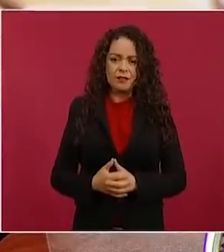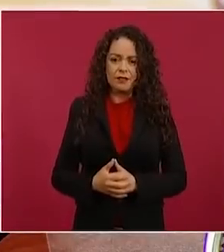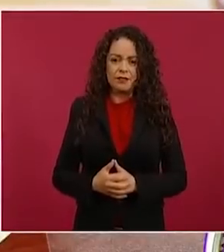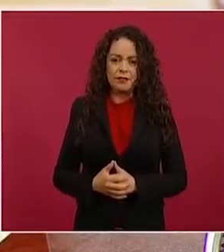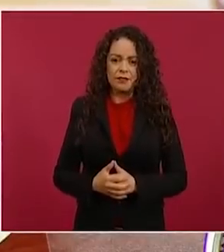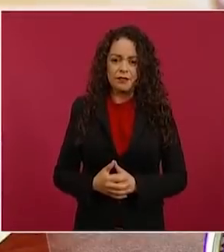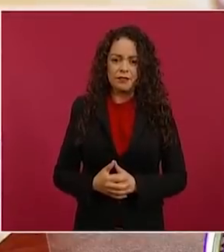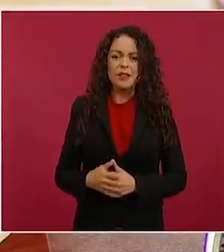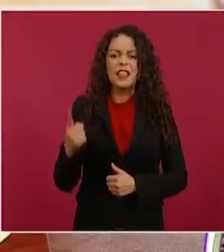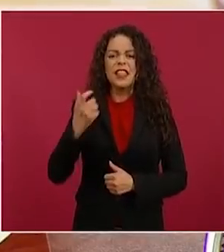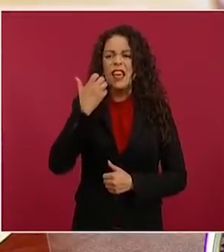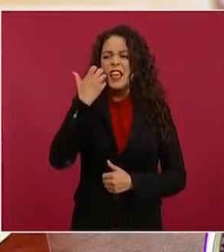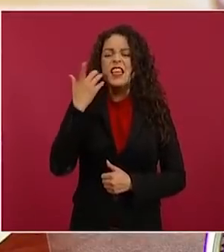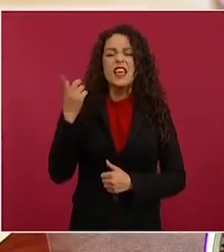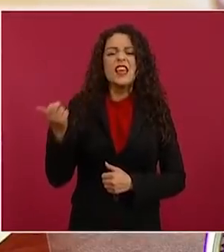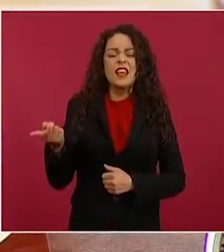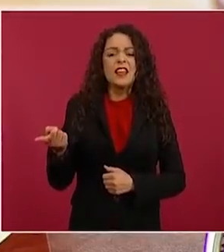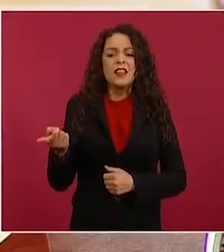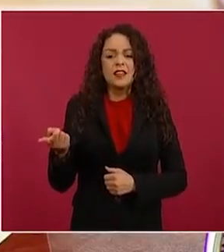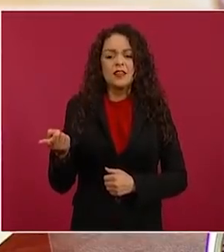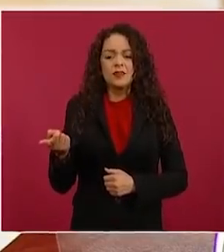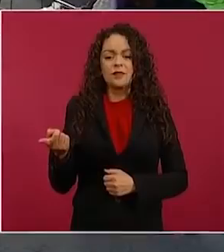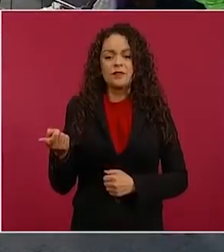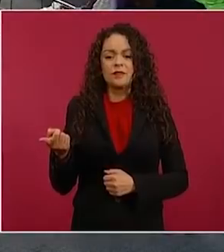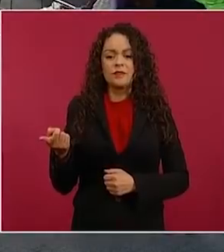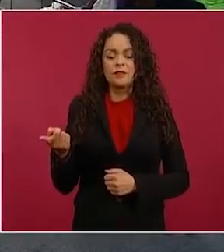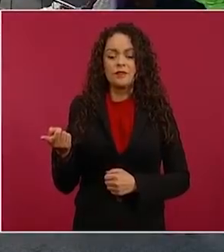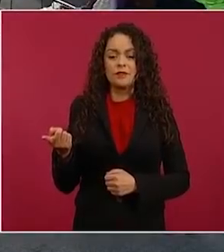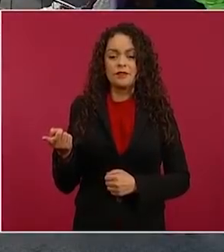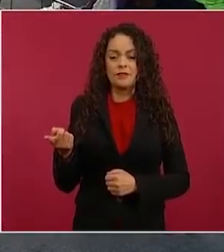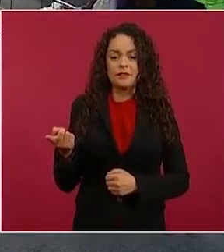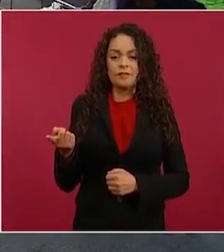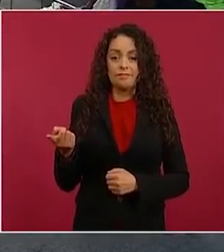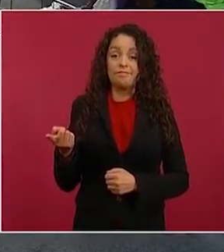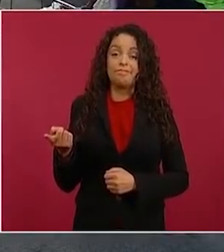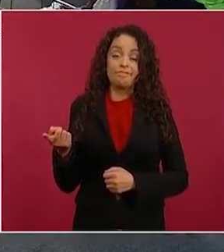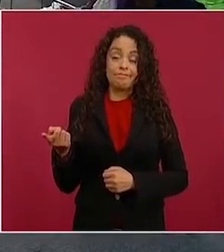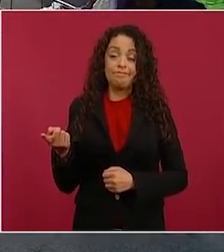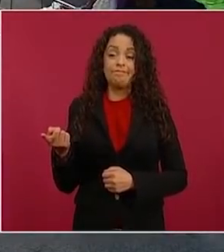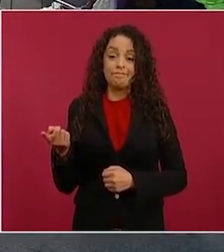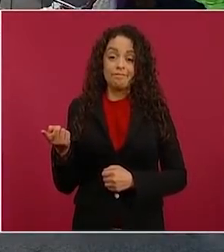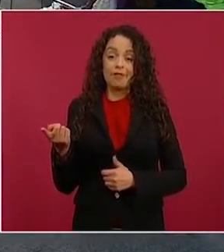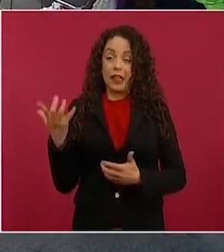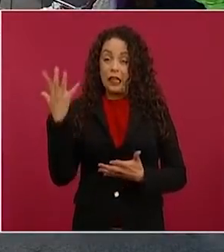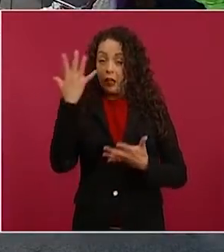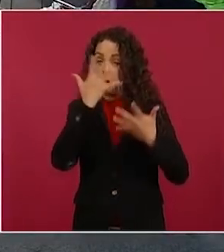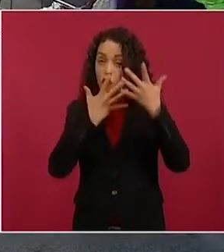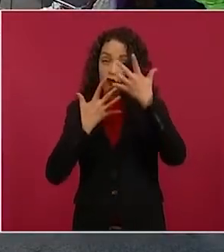engañar, confundir,